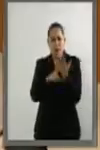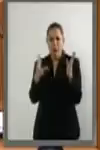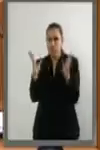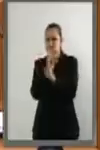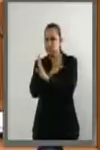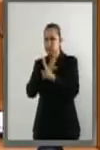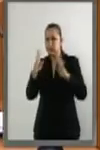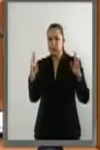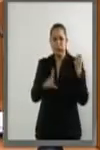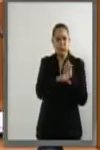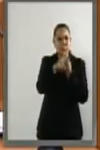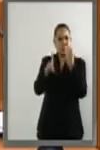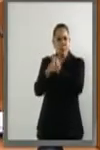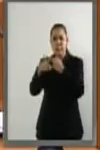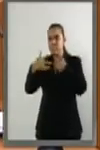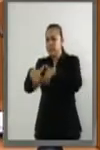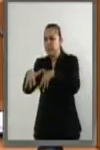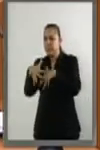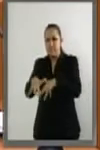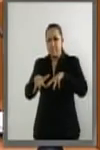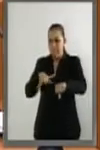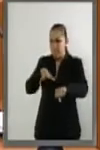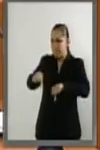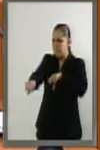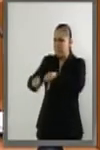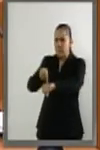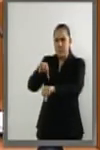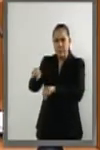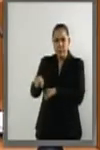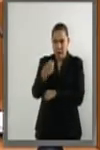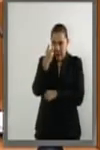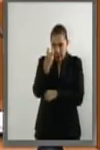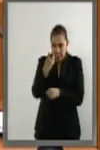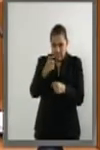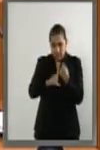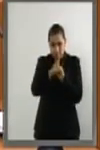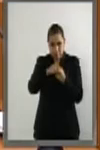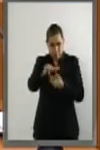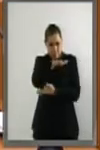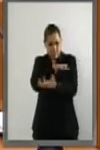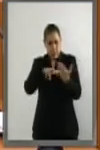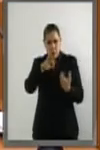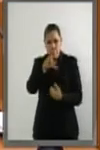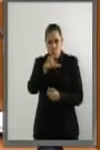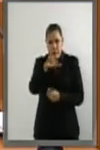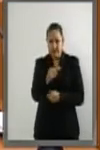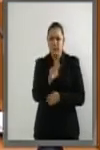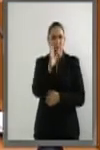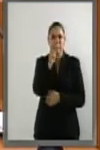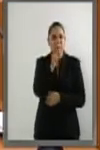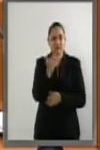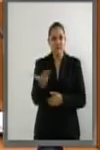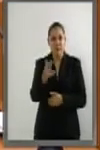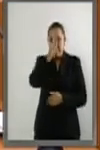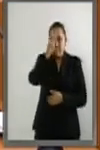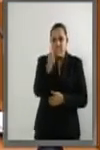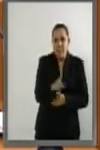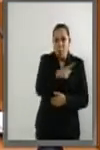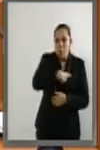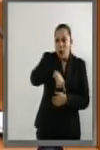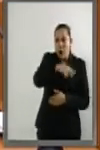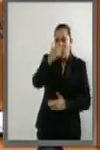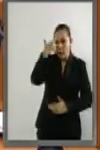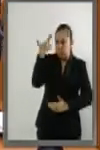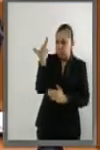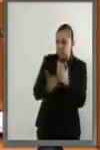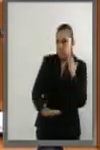país. La democracia es incompatible con los altos e insostenibles niveles de violencia que se